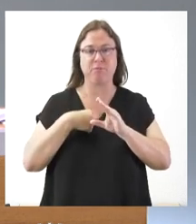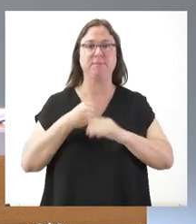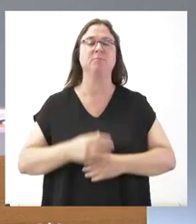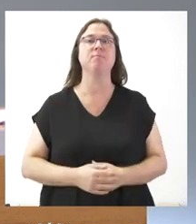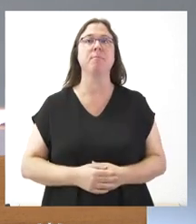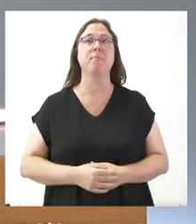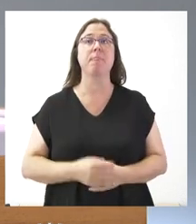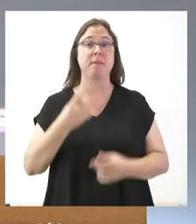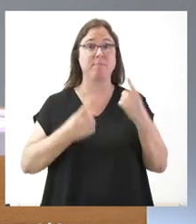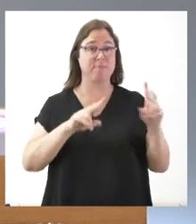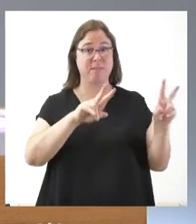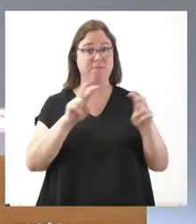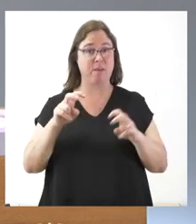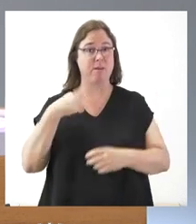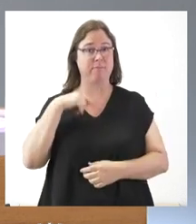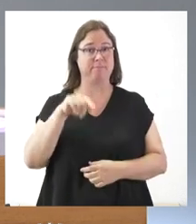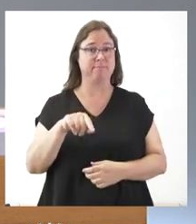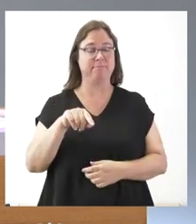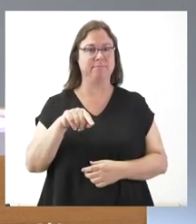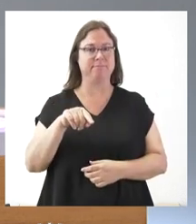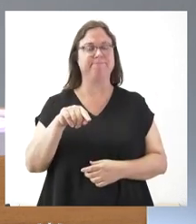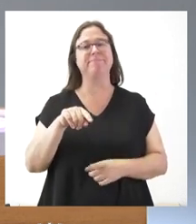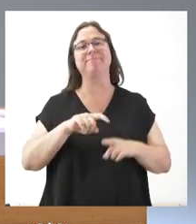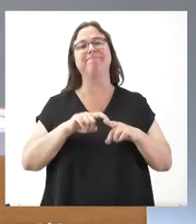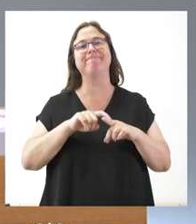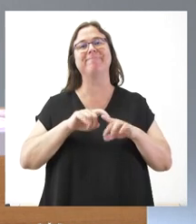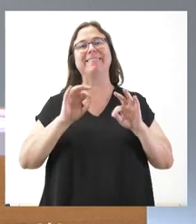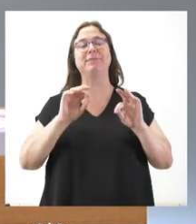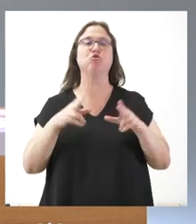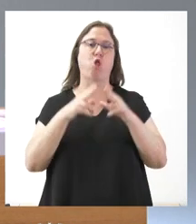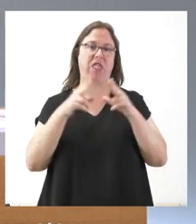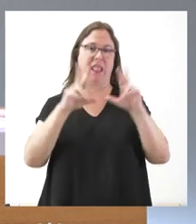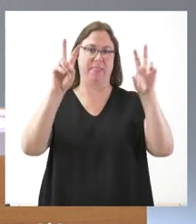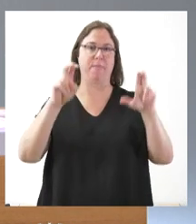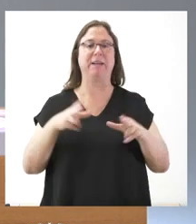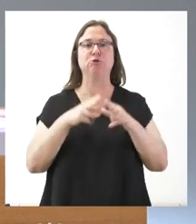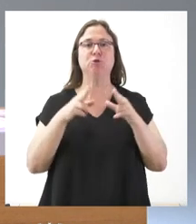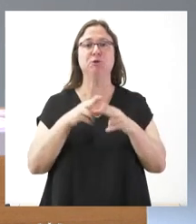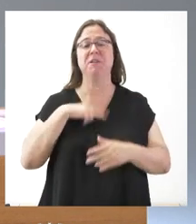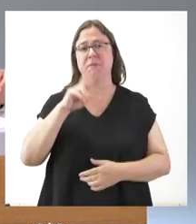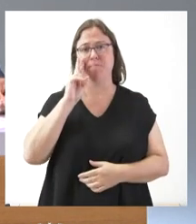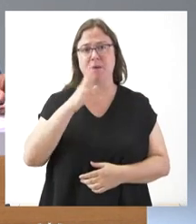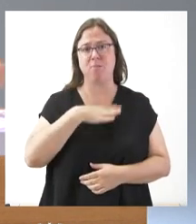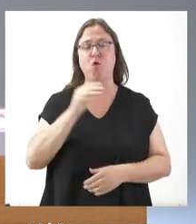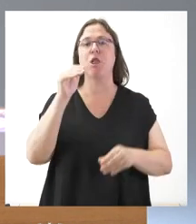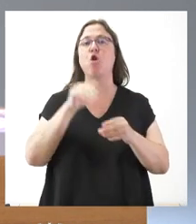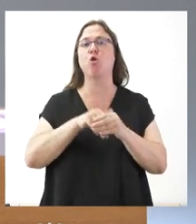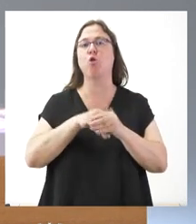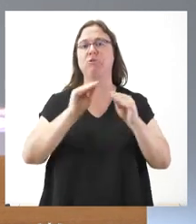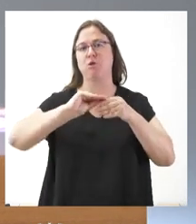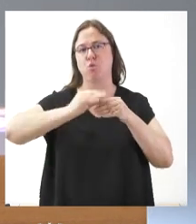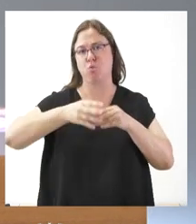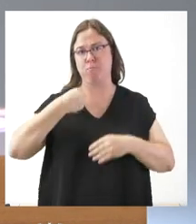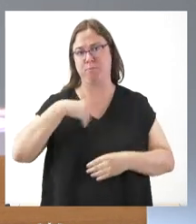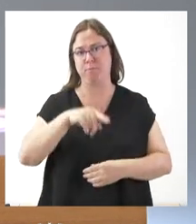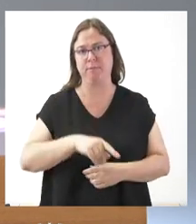Muchos de estos asuntos tienen un carácter social, como ven ustedes en el contenido de la documentación,